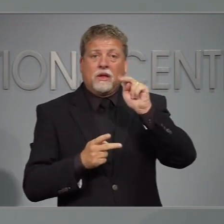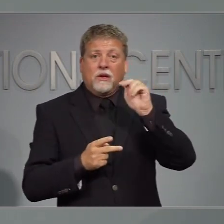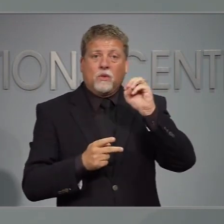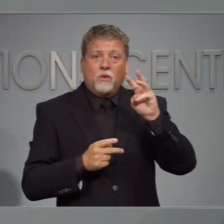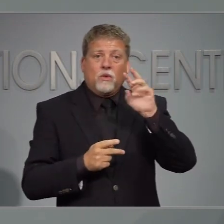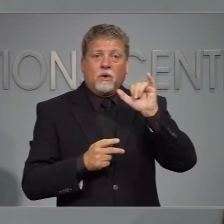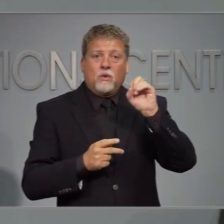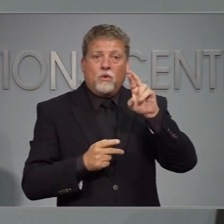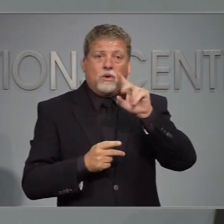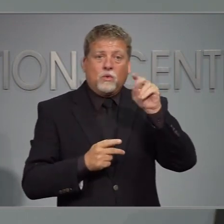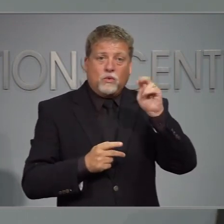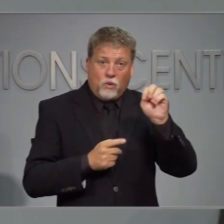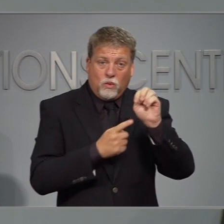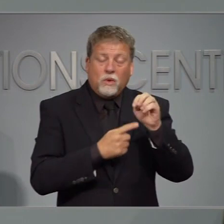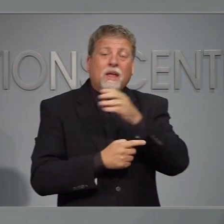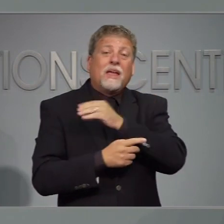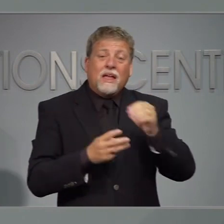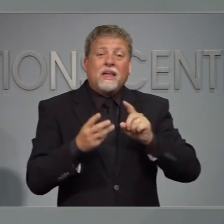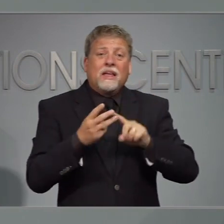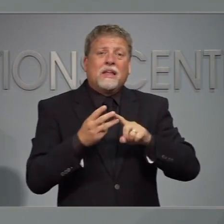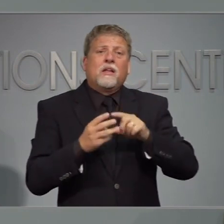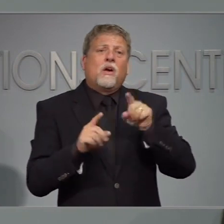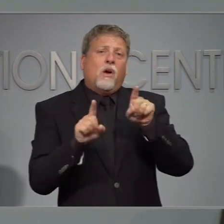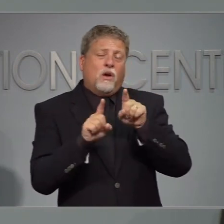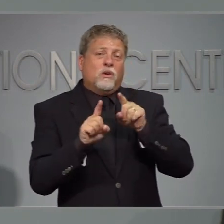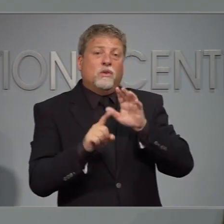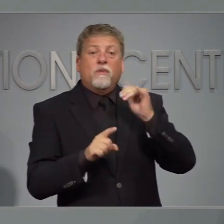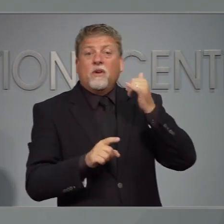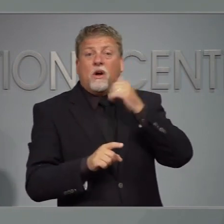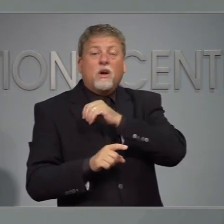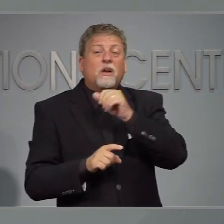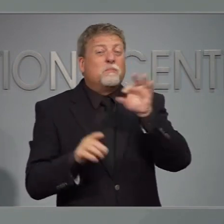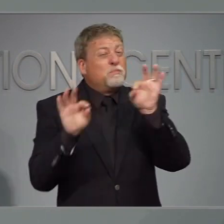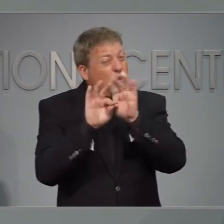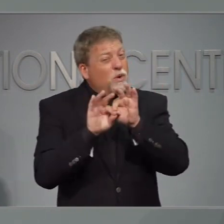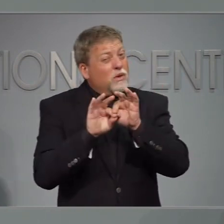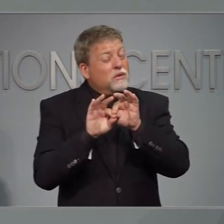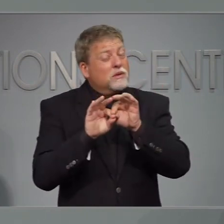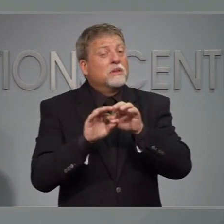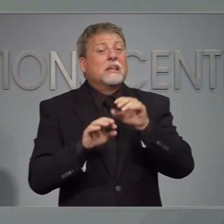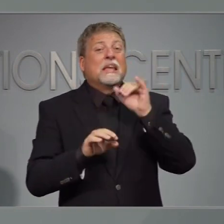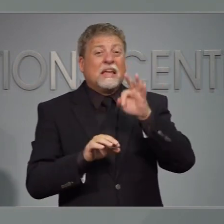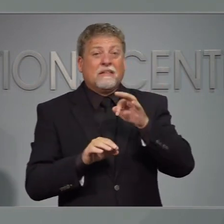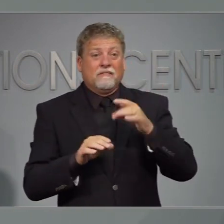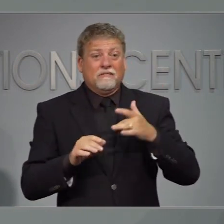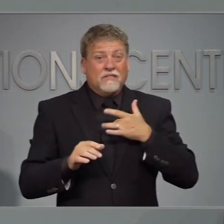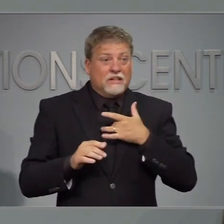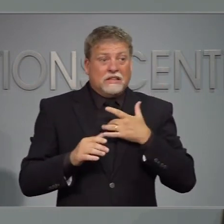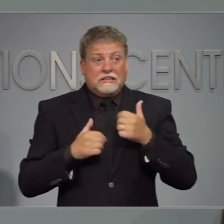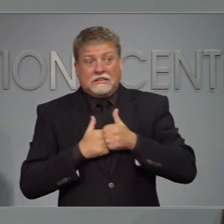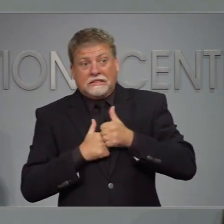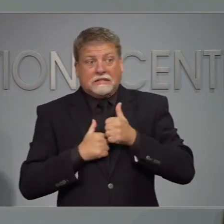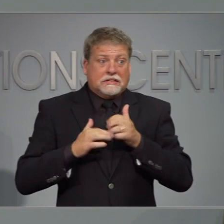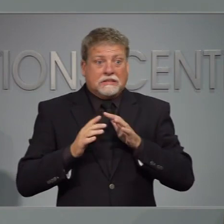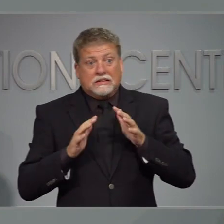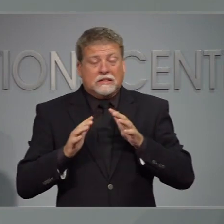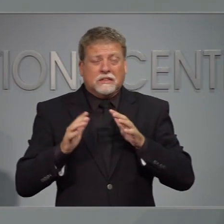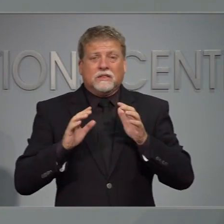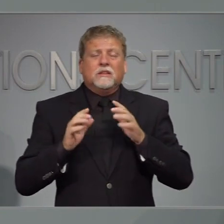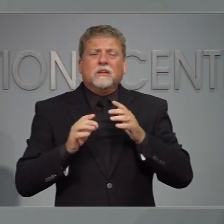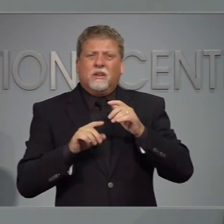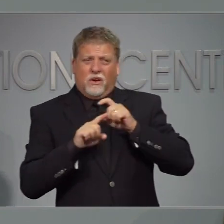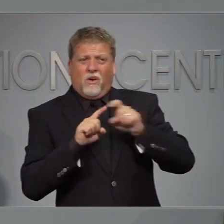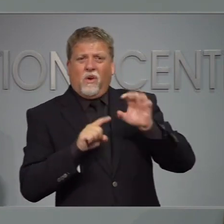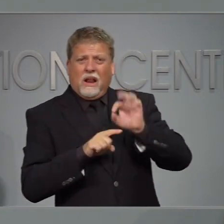la información de conozca su zona y también mantenga las líneas de emergencia use su teléfono solo para